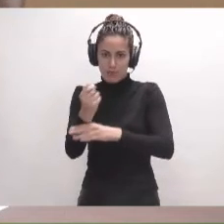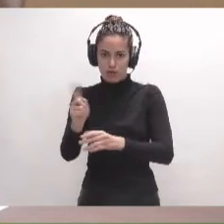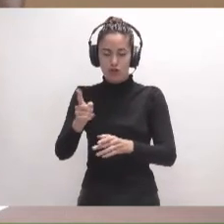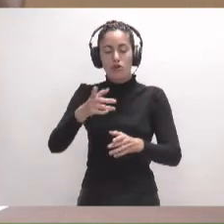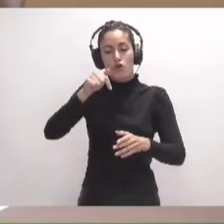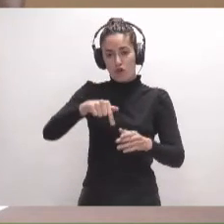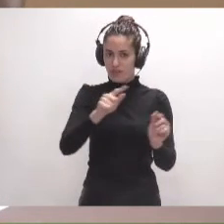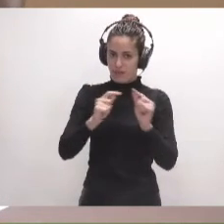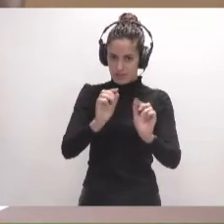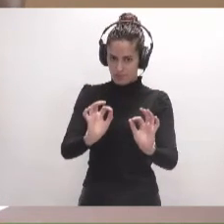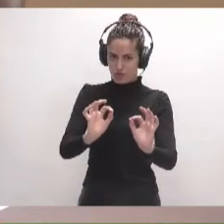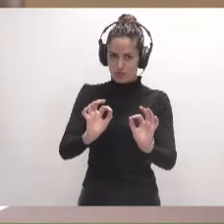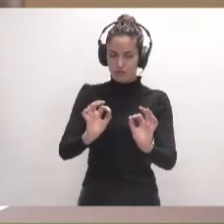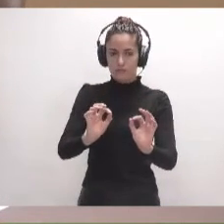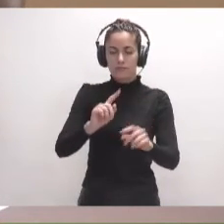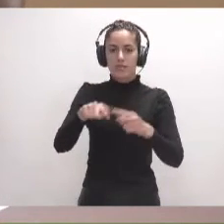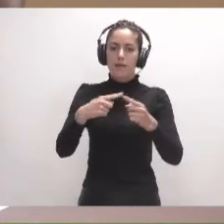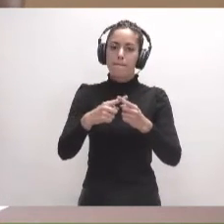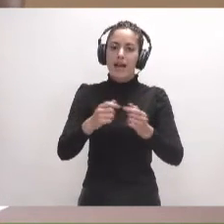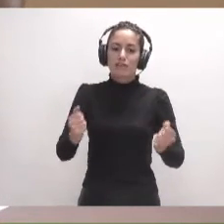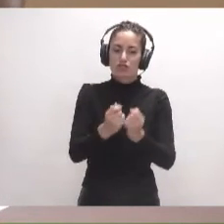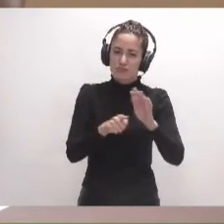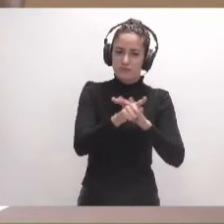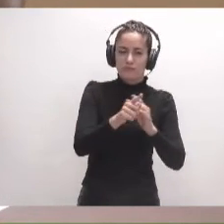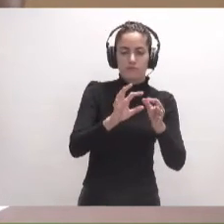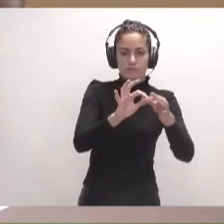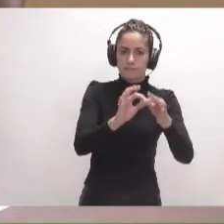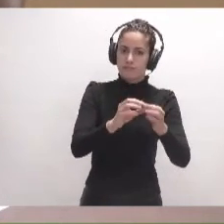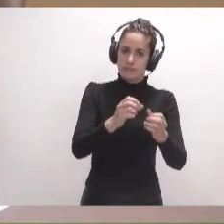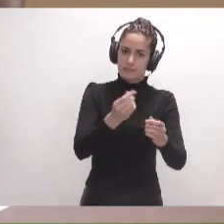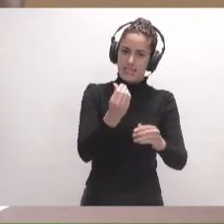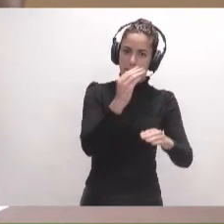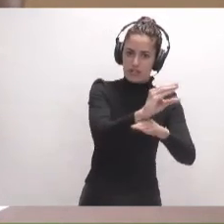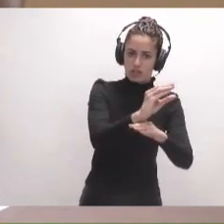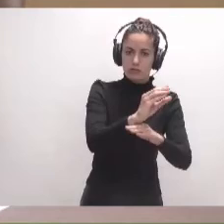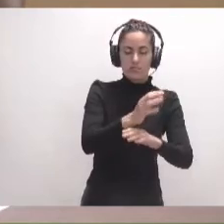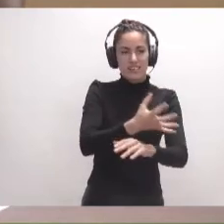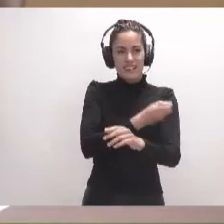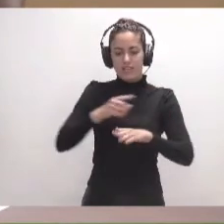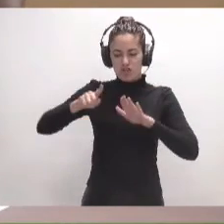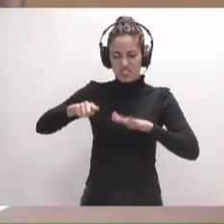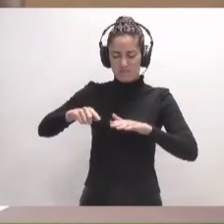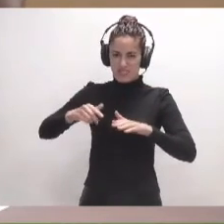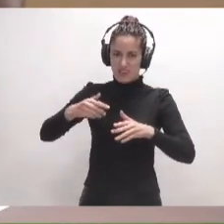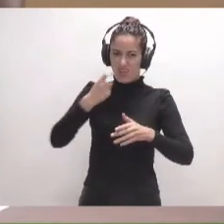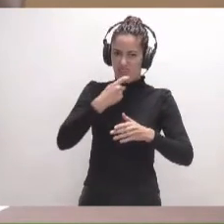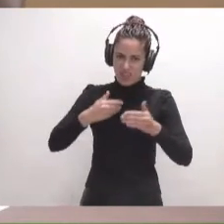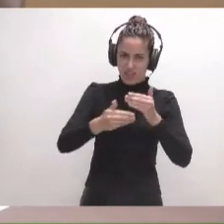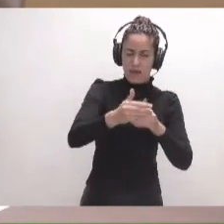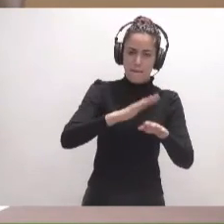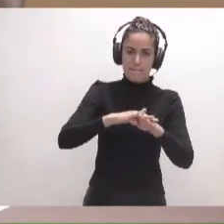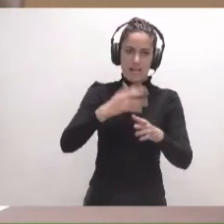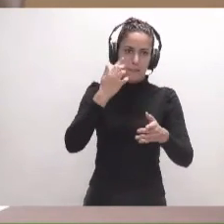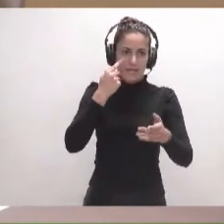lo que estamos discutiendo hoy. Y el desarrollo de una actuación de inversión en donde el cabildo ha tardado seis meses en comprobar que unos